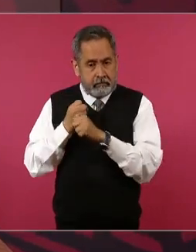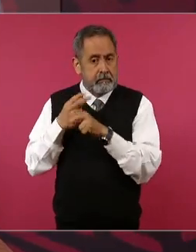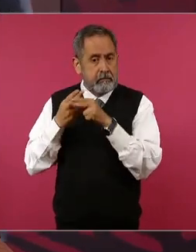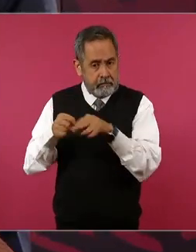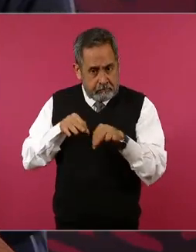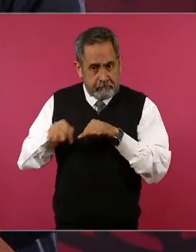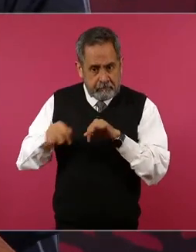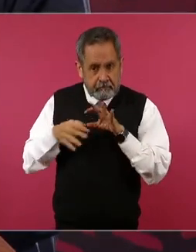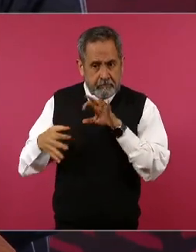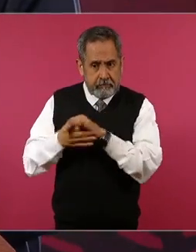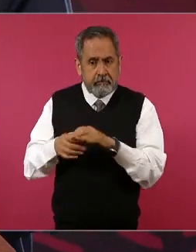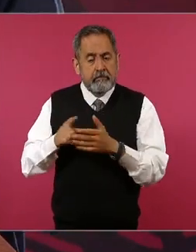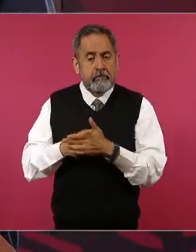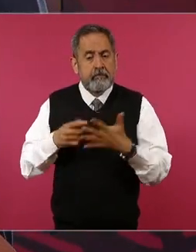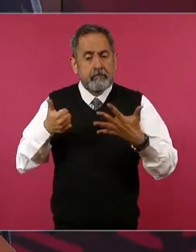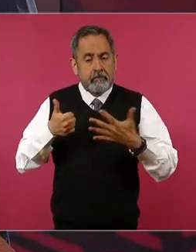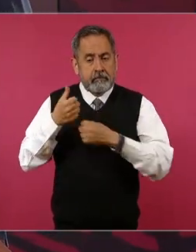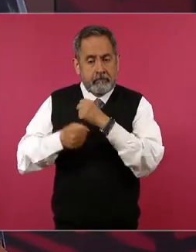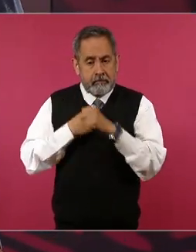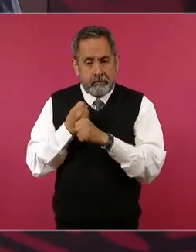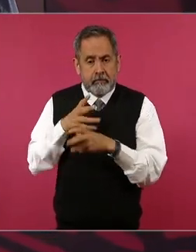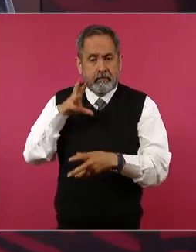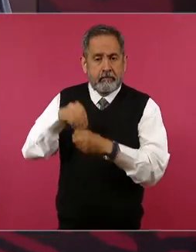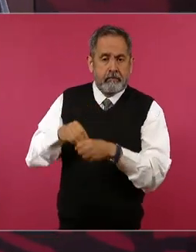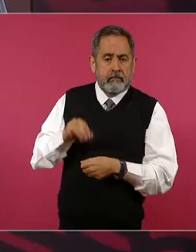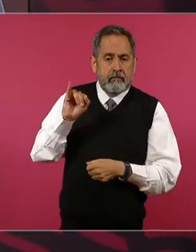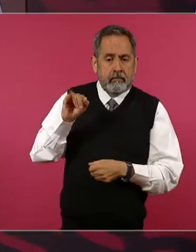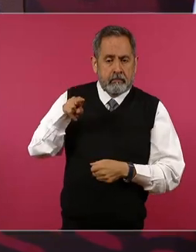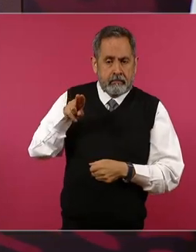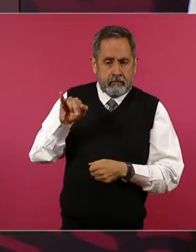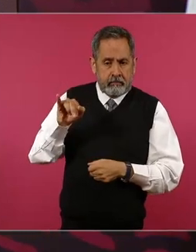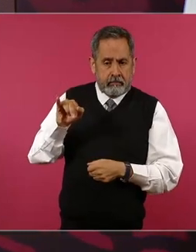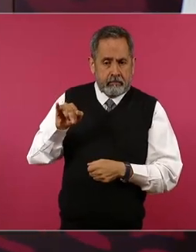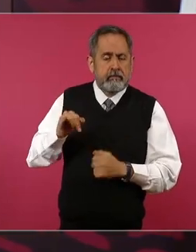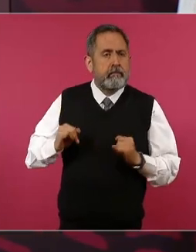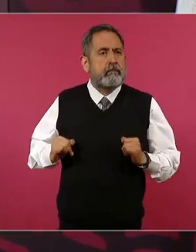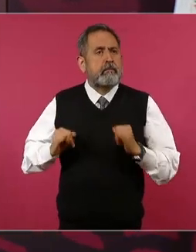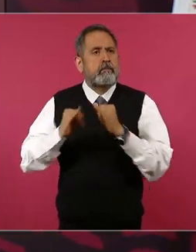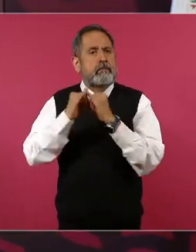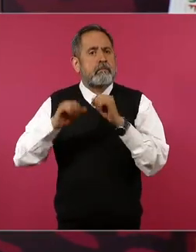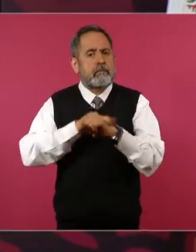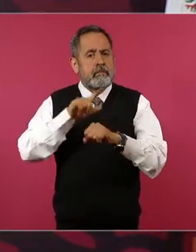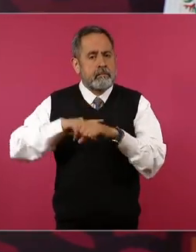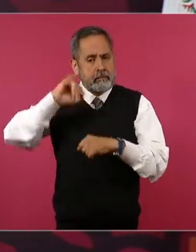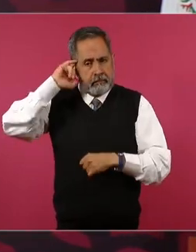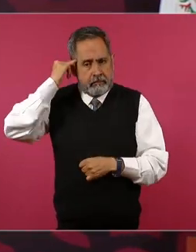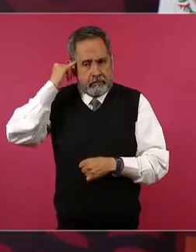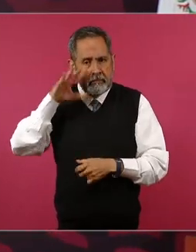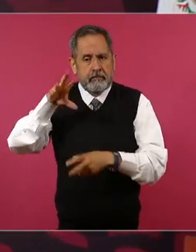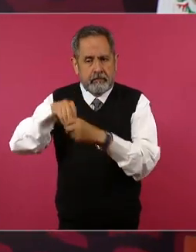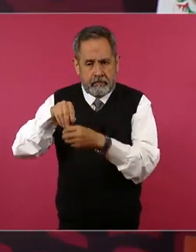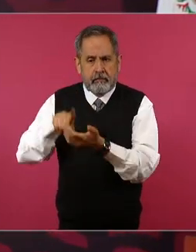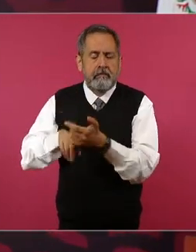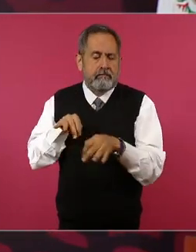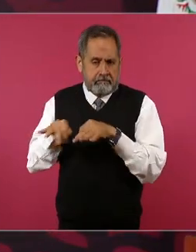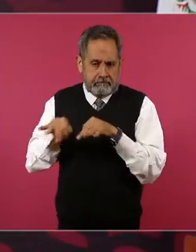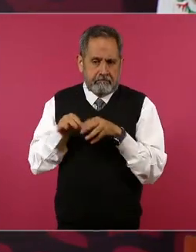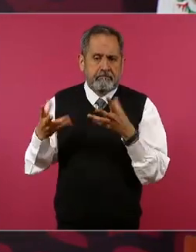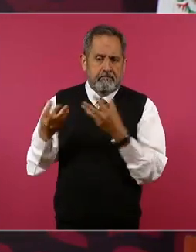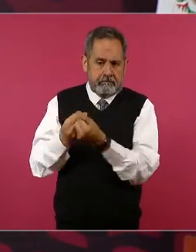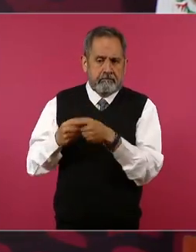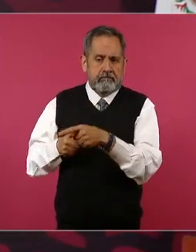seis años que estuve en el INI Instituto Nacional Indigenista